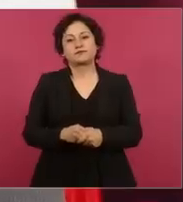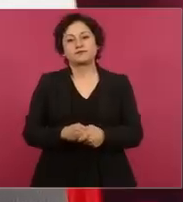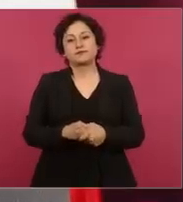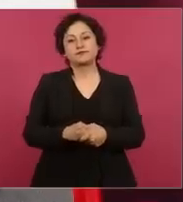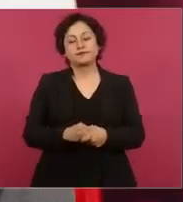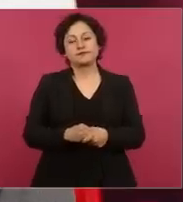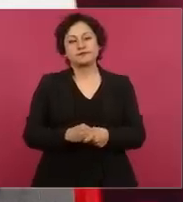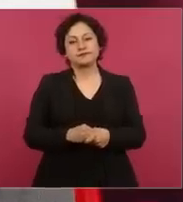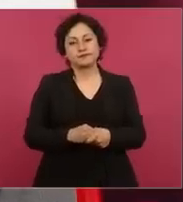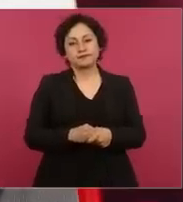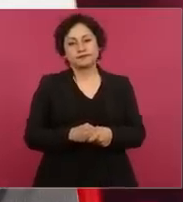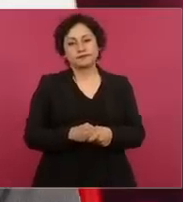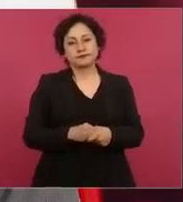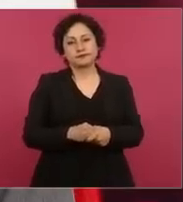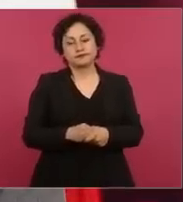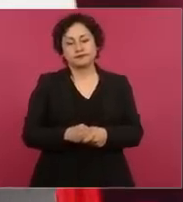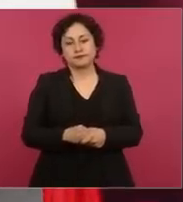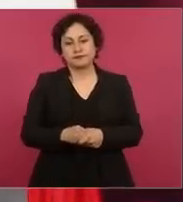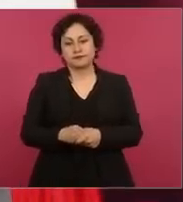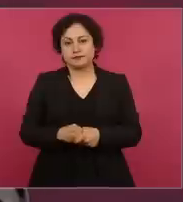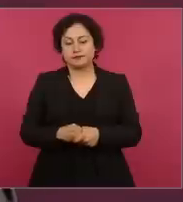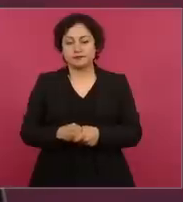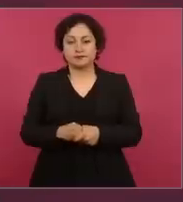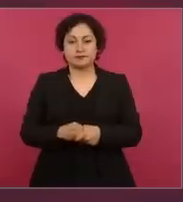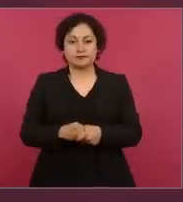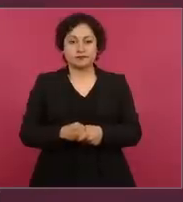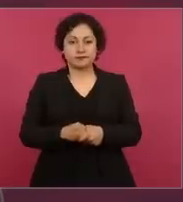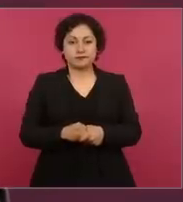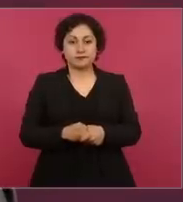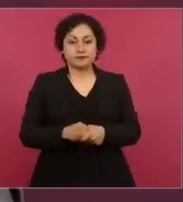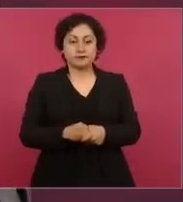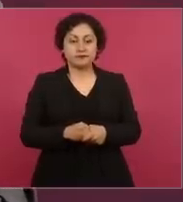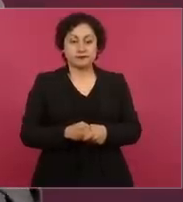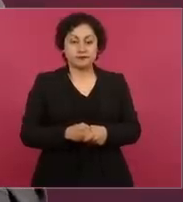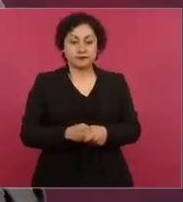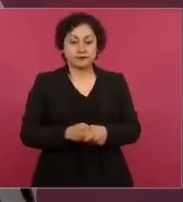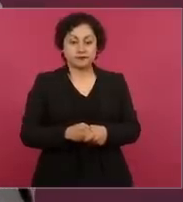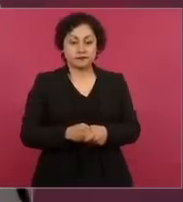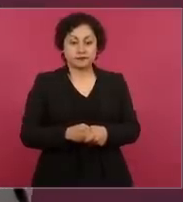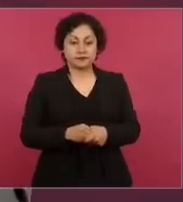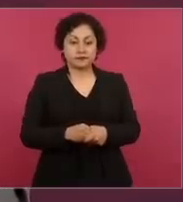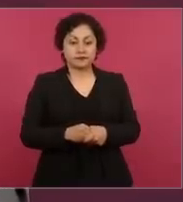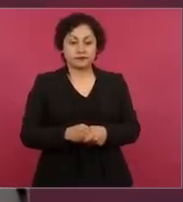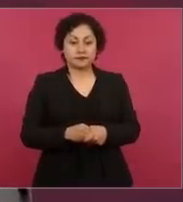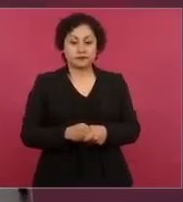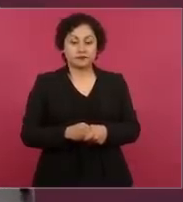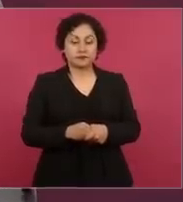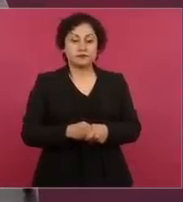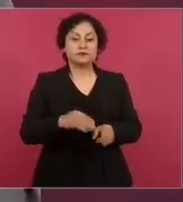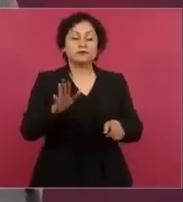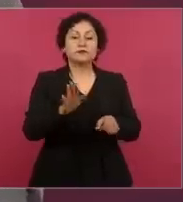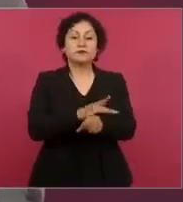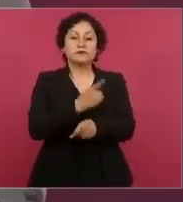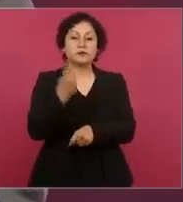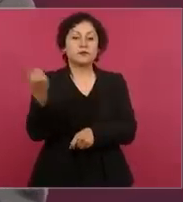Porque la simulación, el aparentar